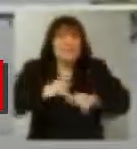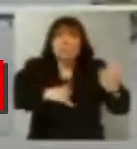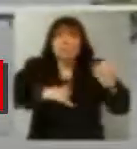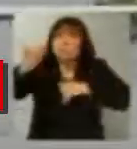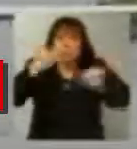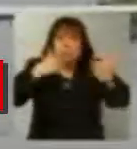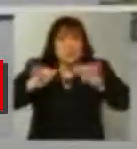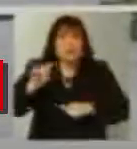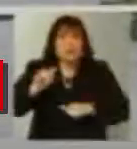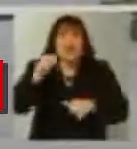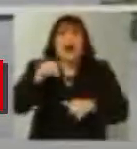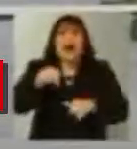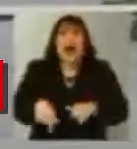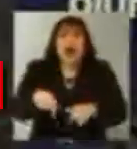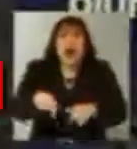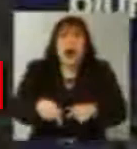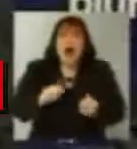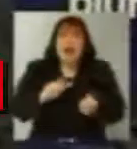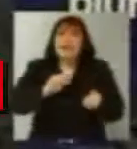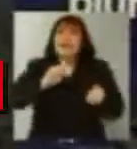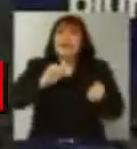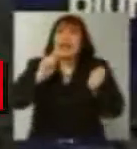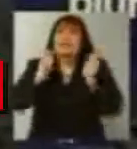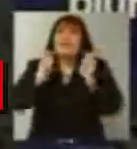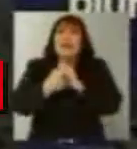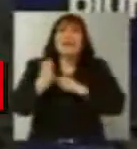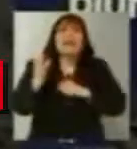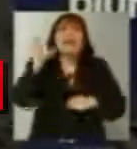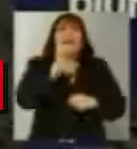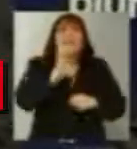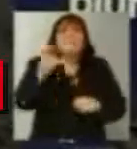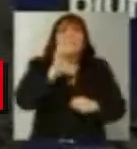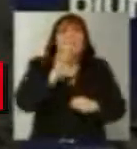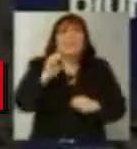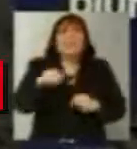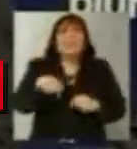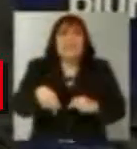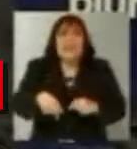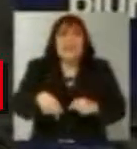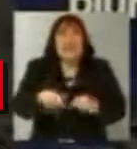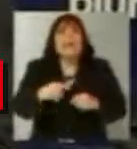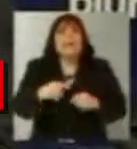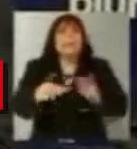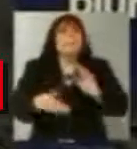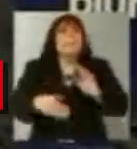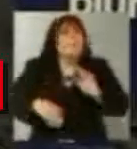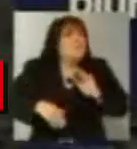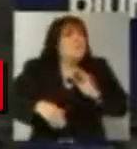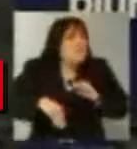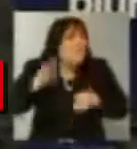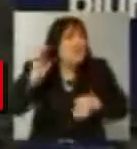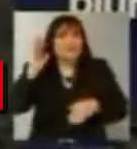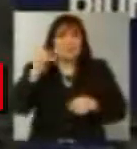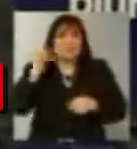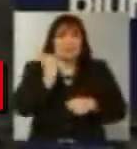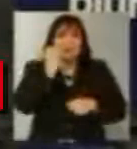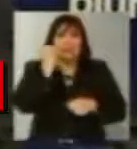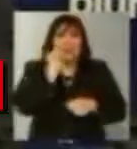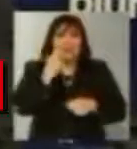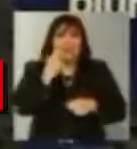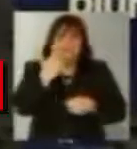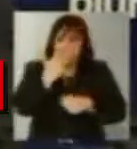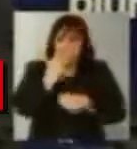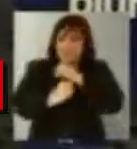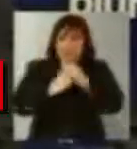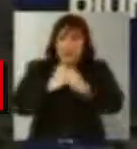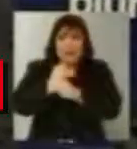fin, estamos frente a una de las transformaciones empresariales, quizá de las más importantes que han habido en los últimos tres